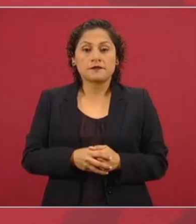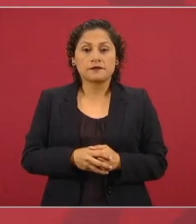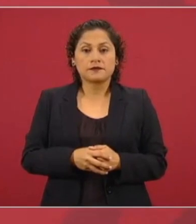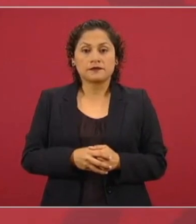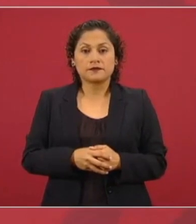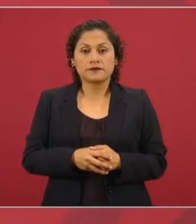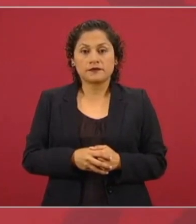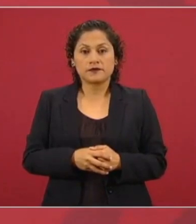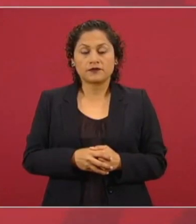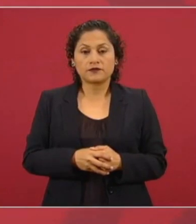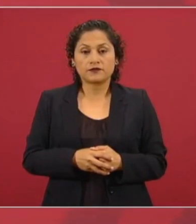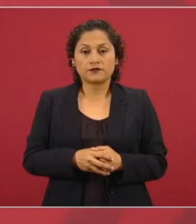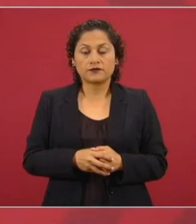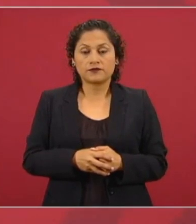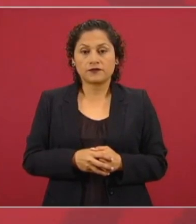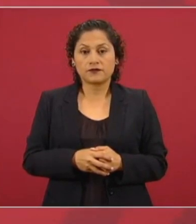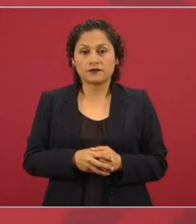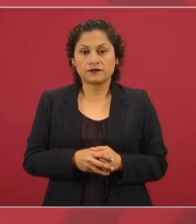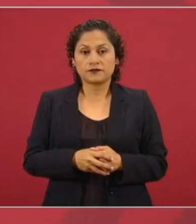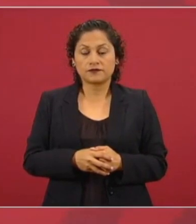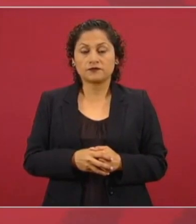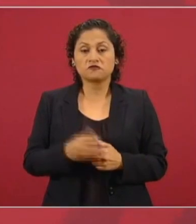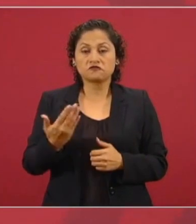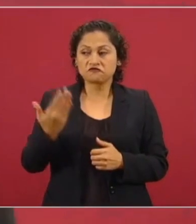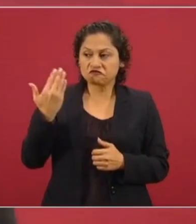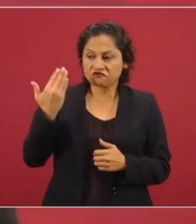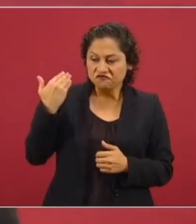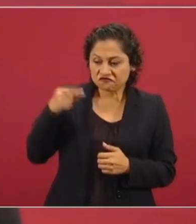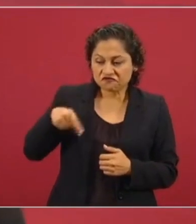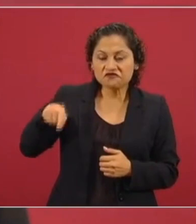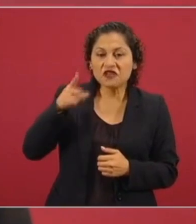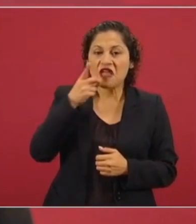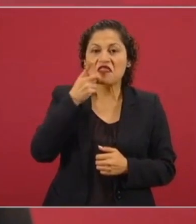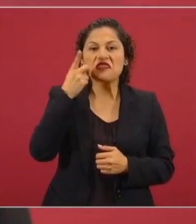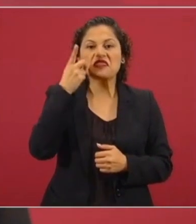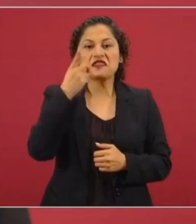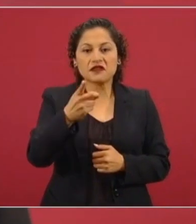no había policías